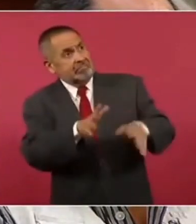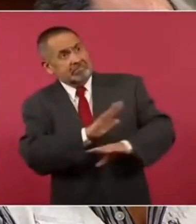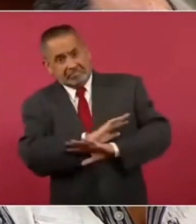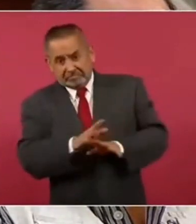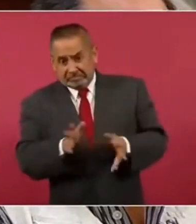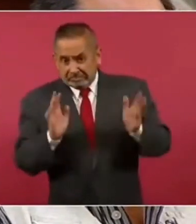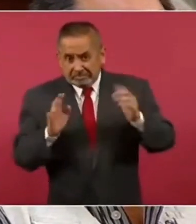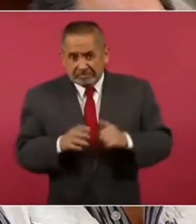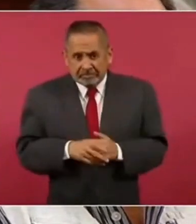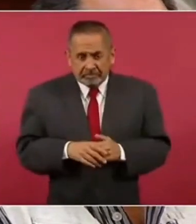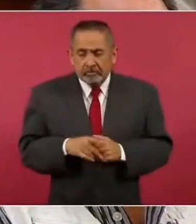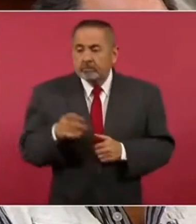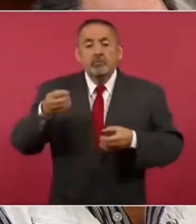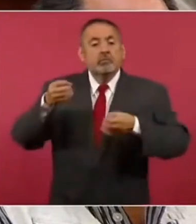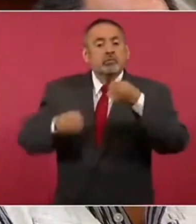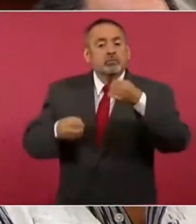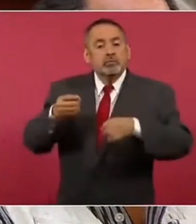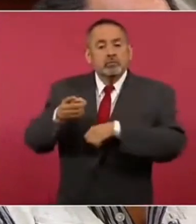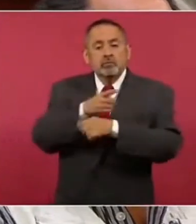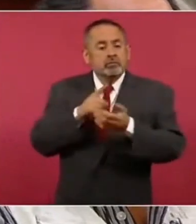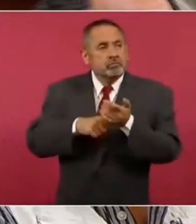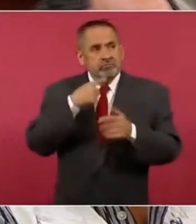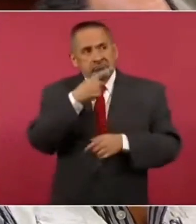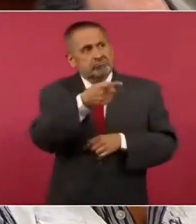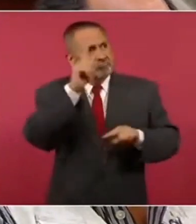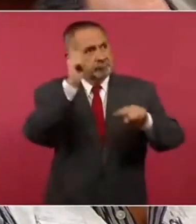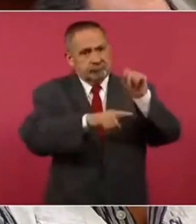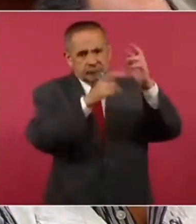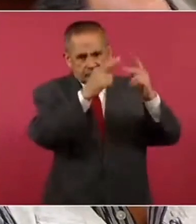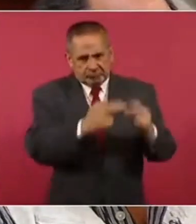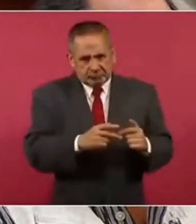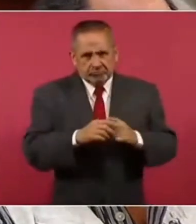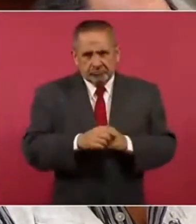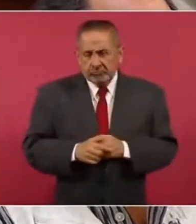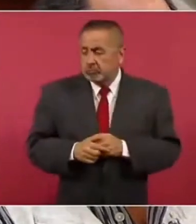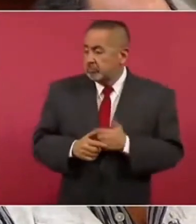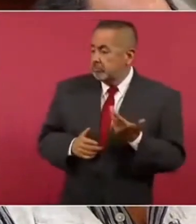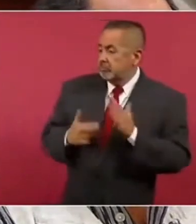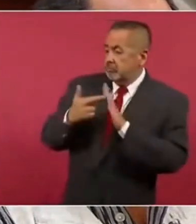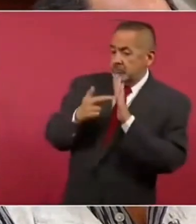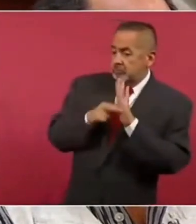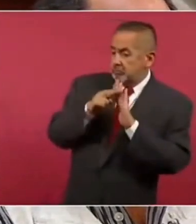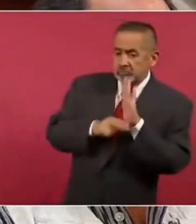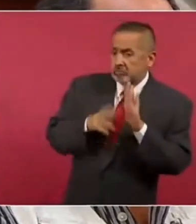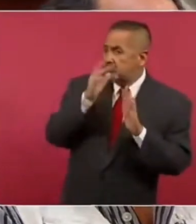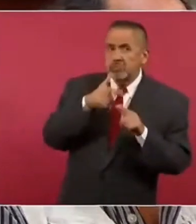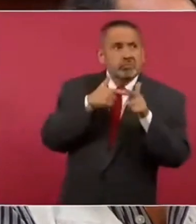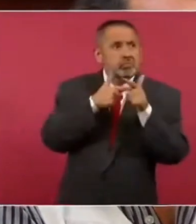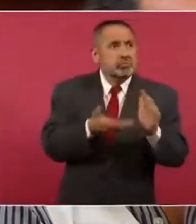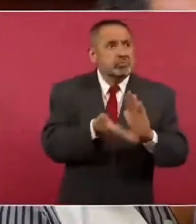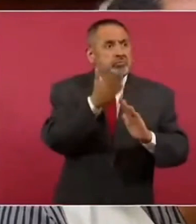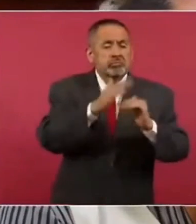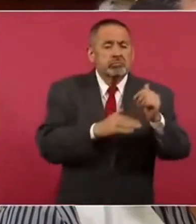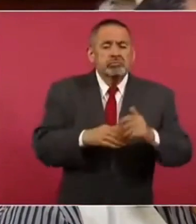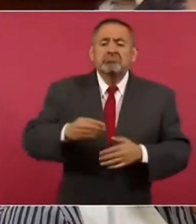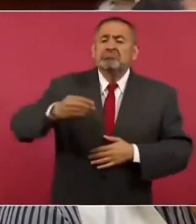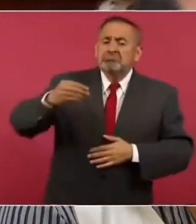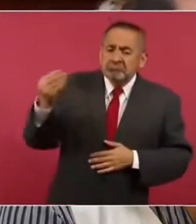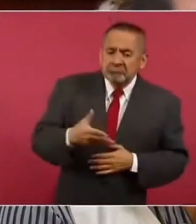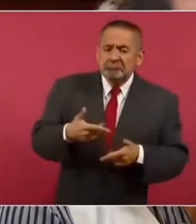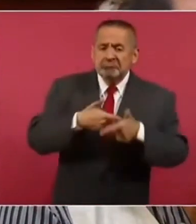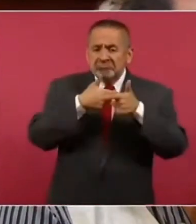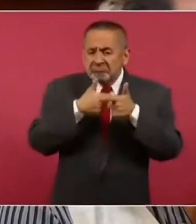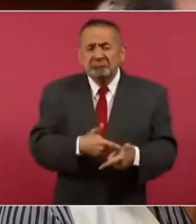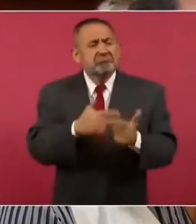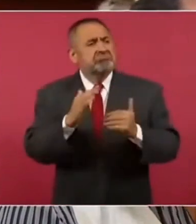ellos, un juez de distrito dice que se demuela. Otros, si no cumplen la norma, no pueden seguir. Pues siguen construyendo